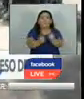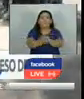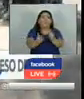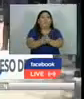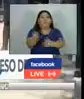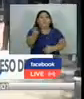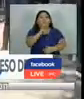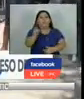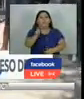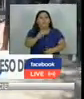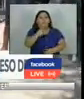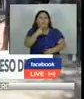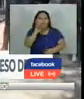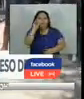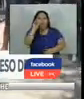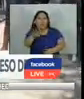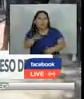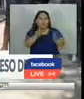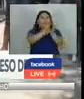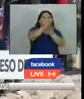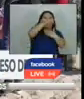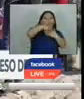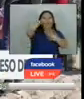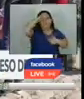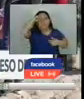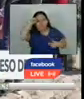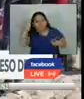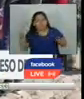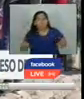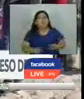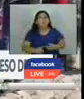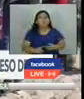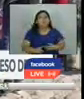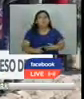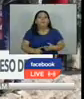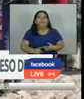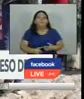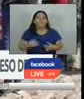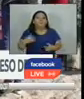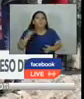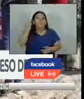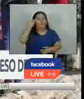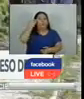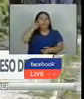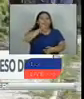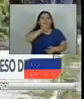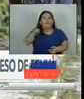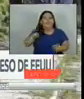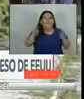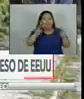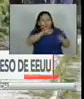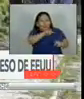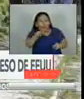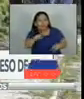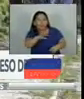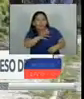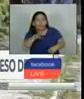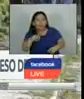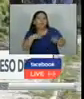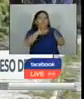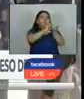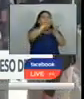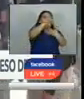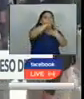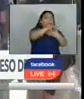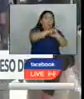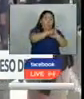simplemente son como su nombre lo dice programas de trabajo que ignoran que las personas tienen proyectos familiares